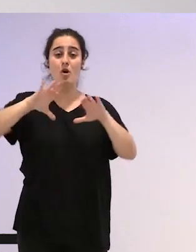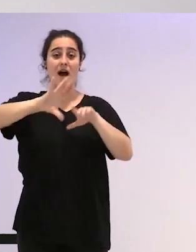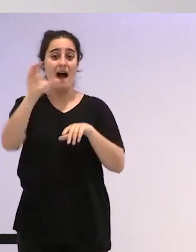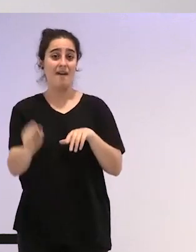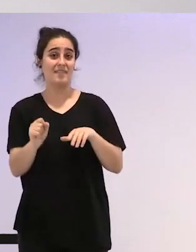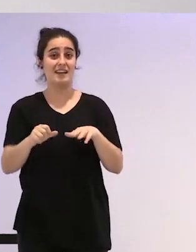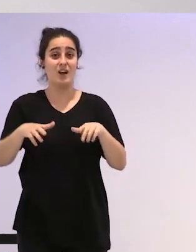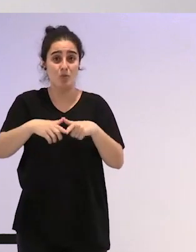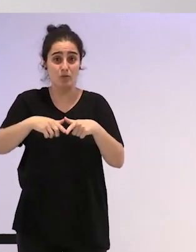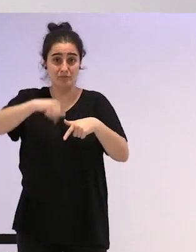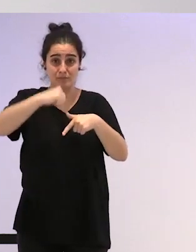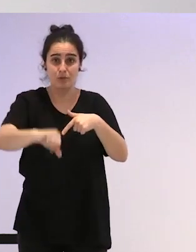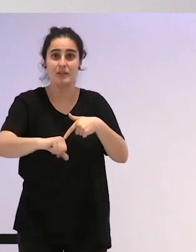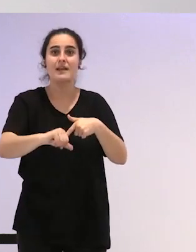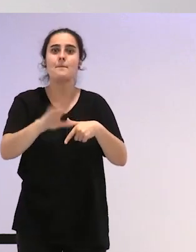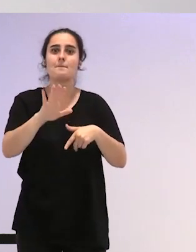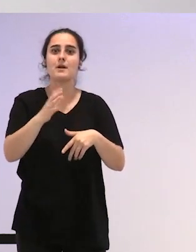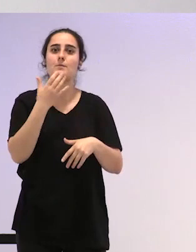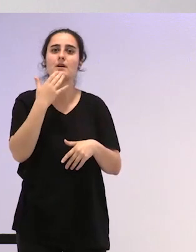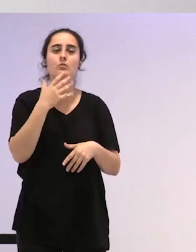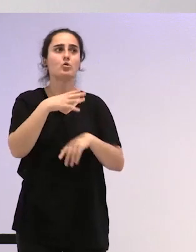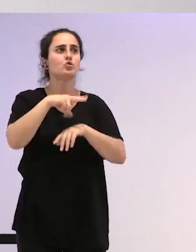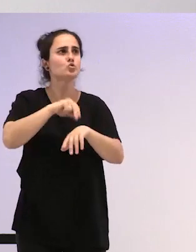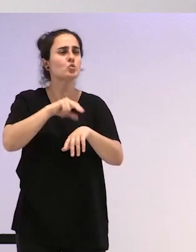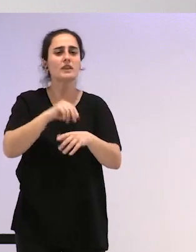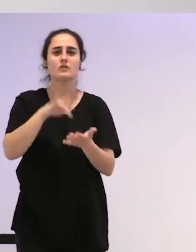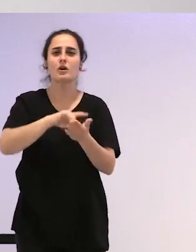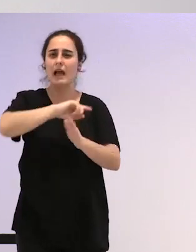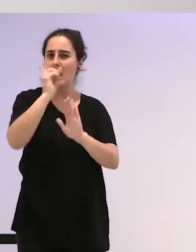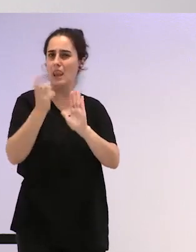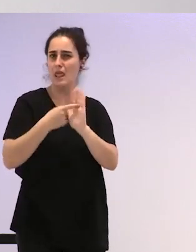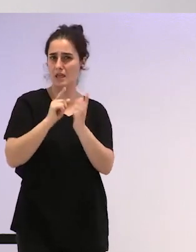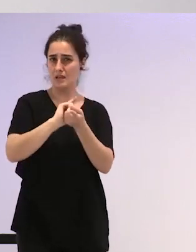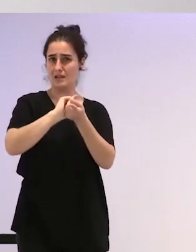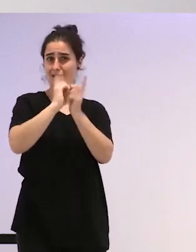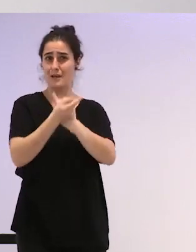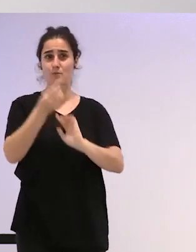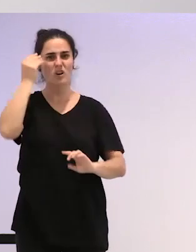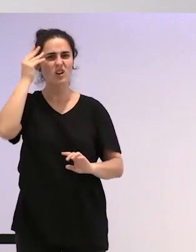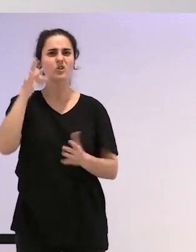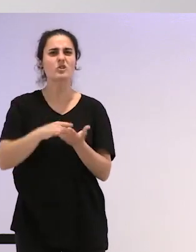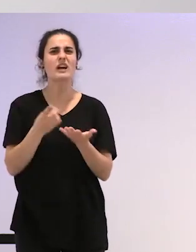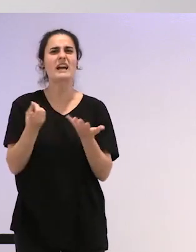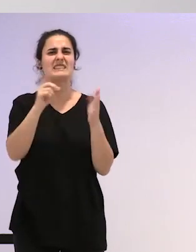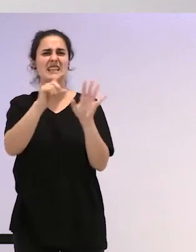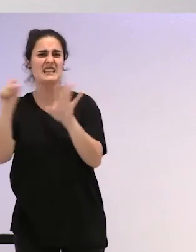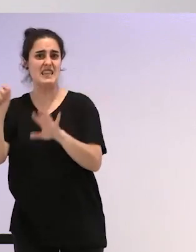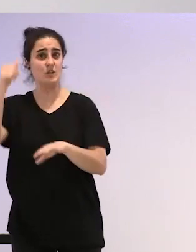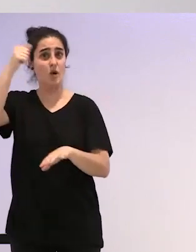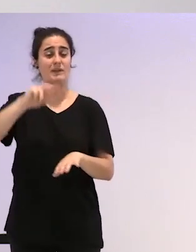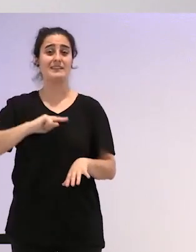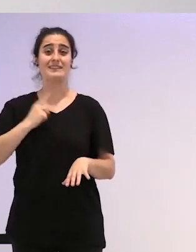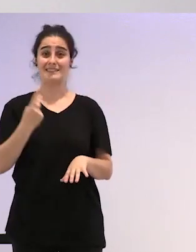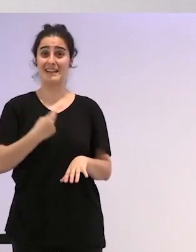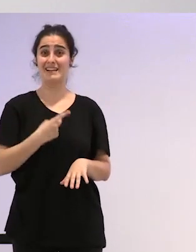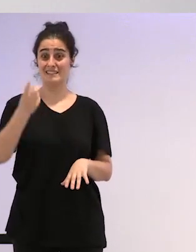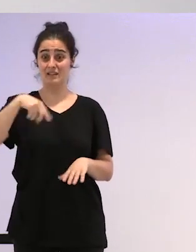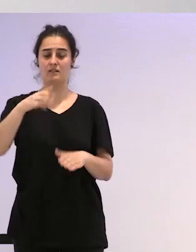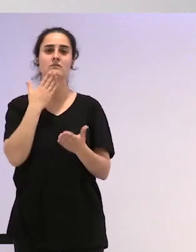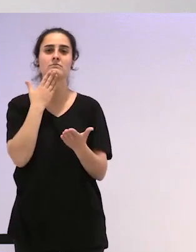Suecia, cuando cambiaron esta ley, me parece que fueron 600 los hombres trans que exigieron una indemnización